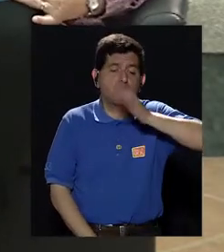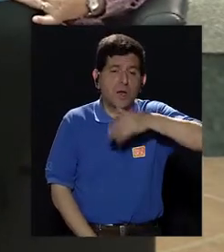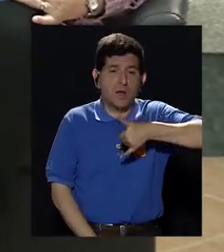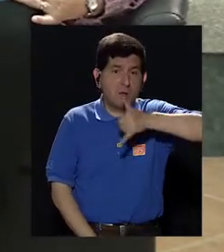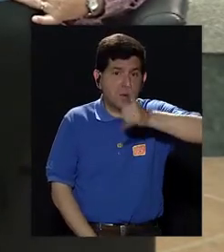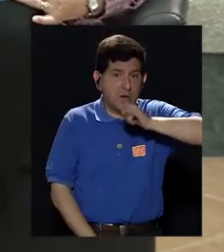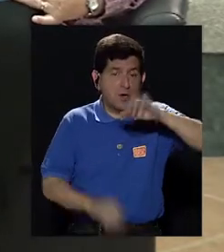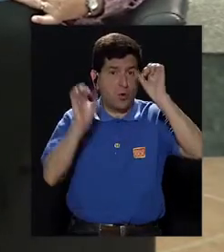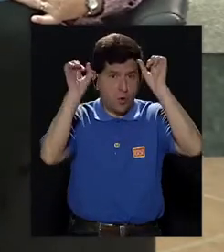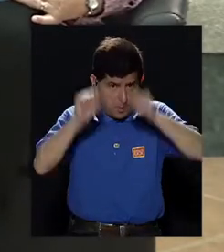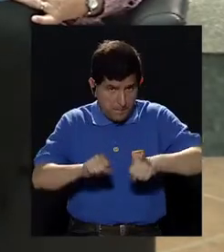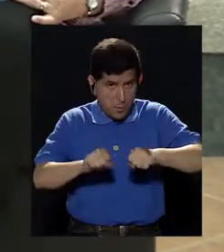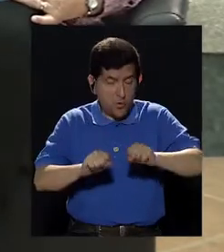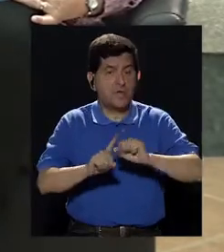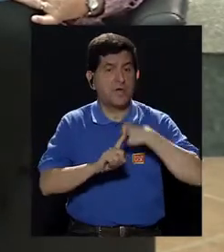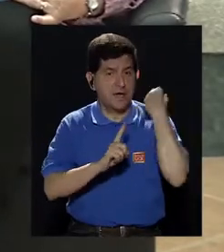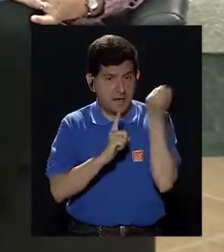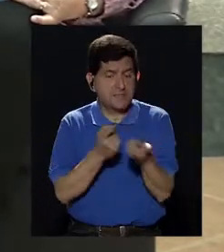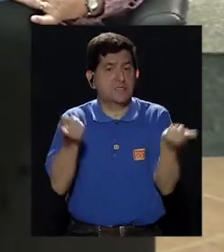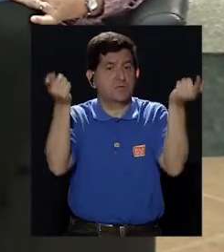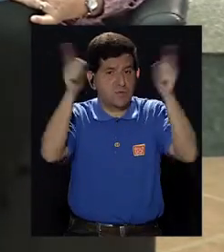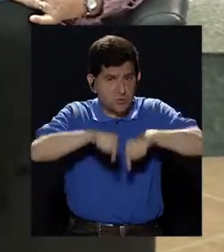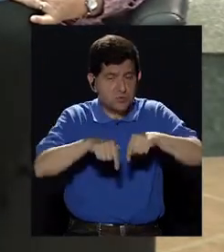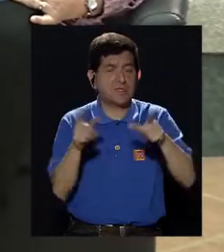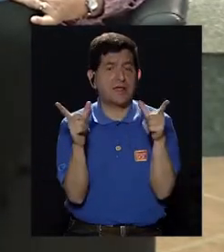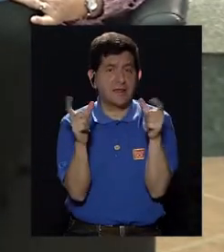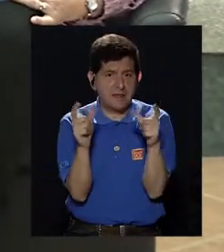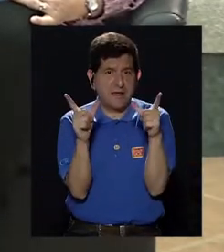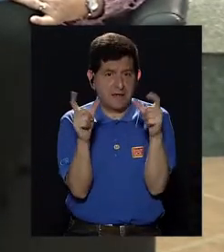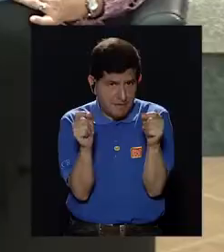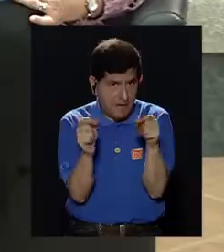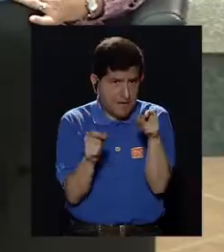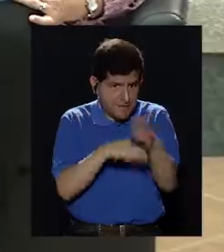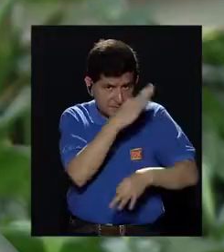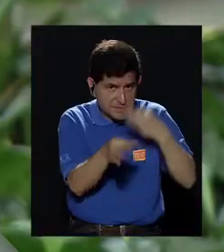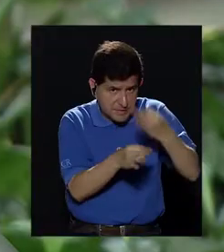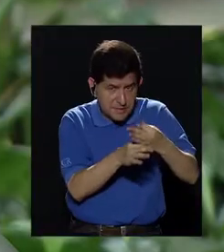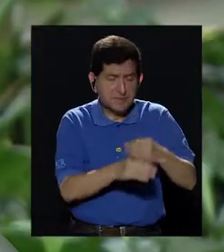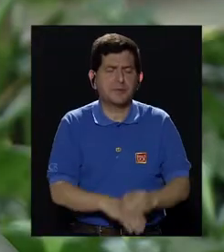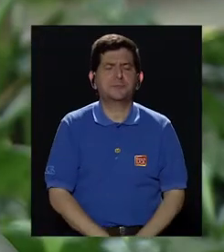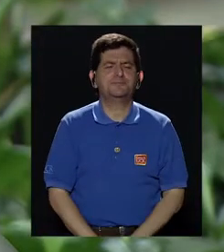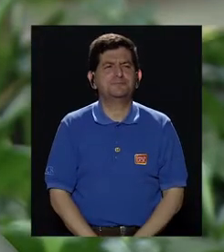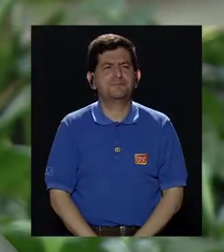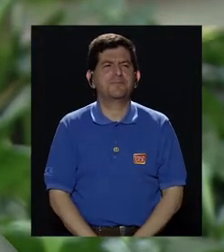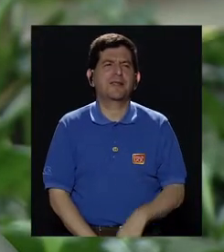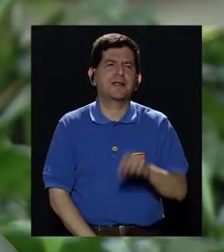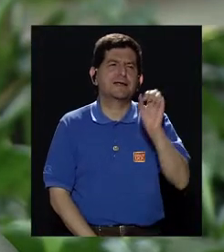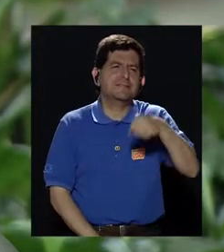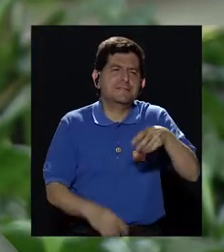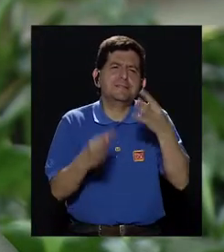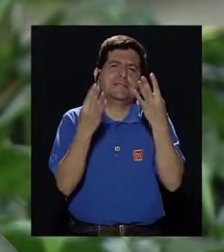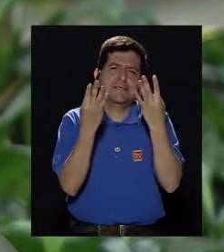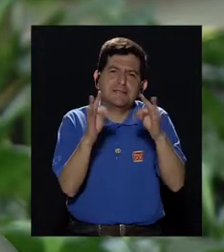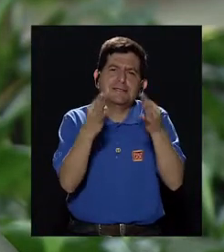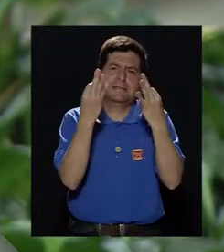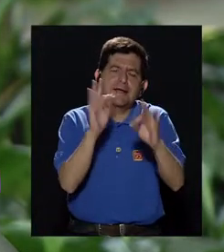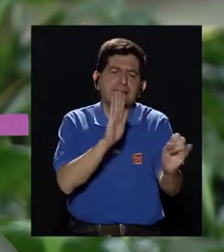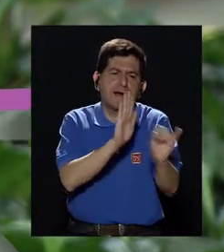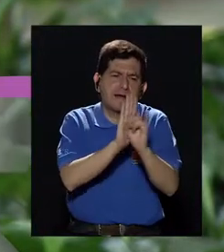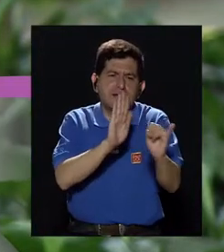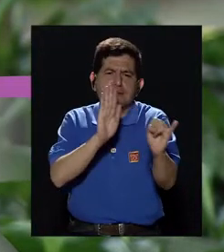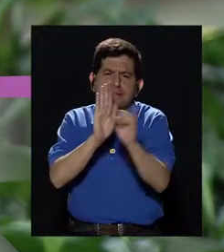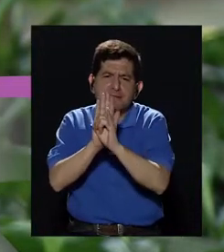por ejemplo, podrían tener esa predisposición a tener cáncer de próstata, por ejemplo. Sí, efectivamente se ha intentado